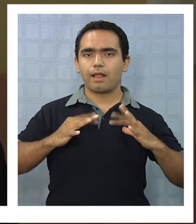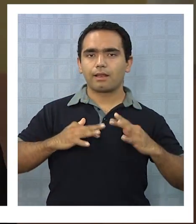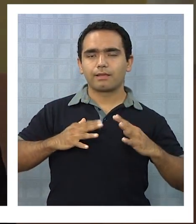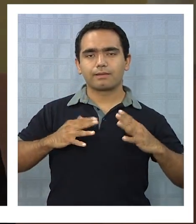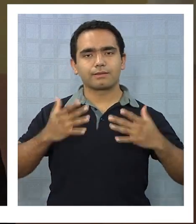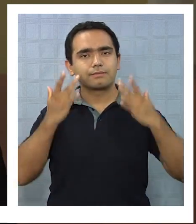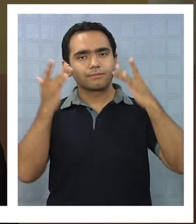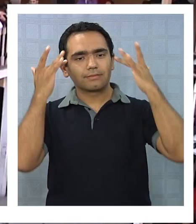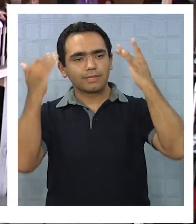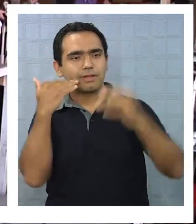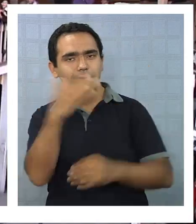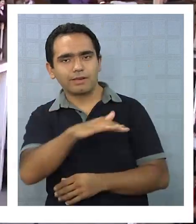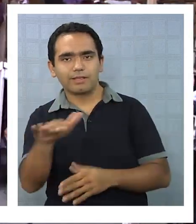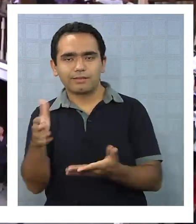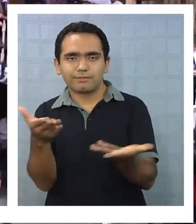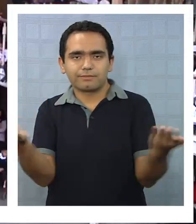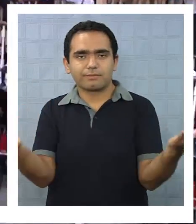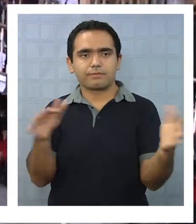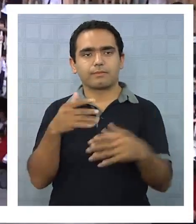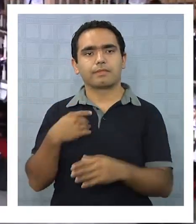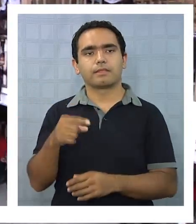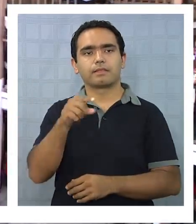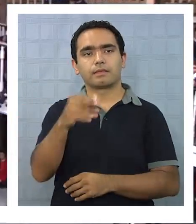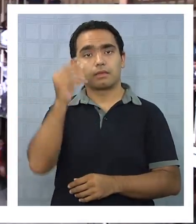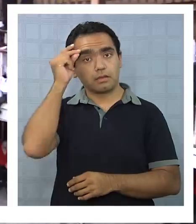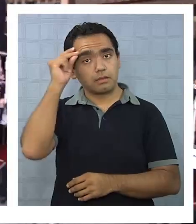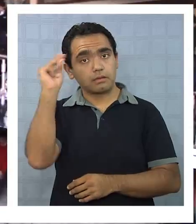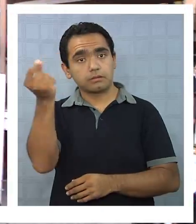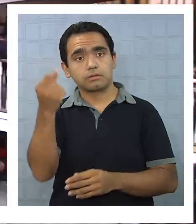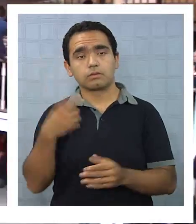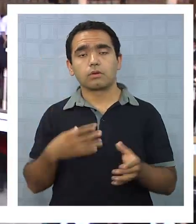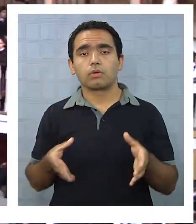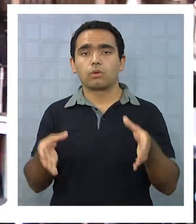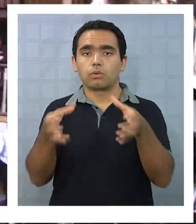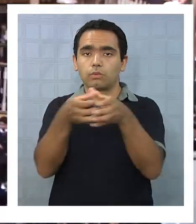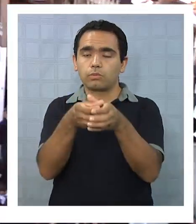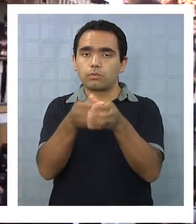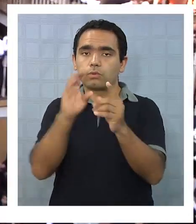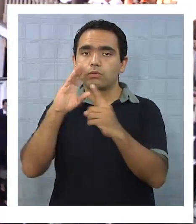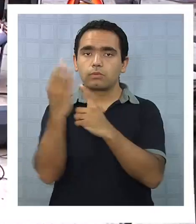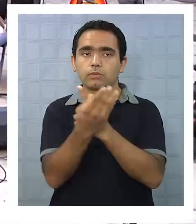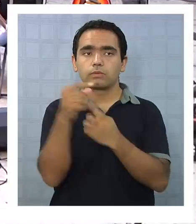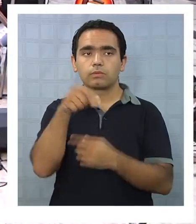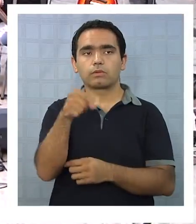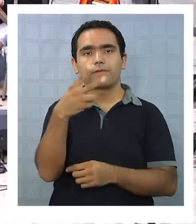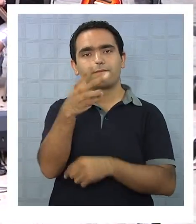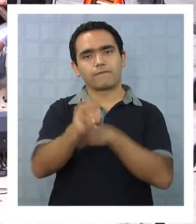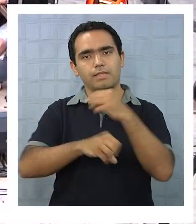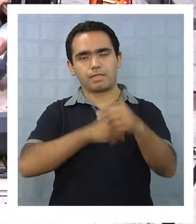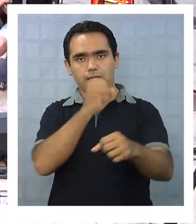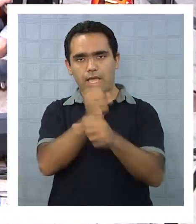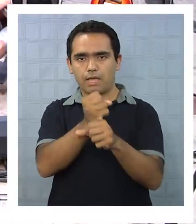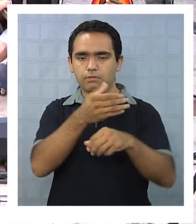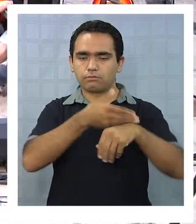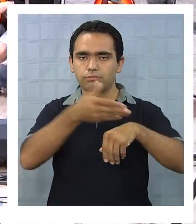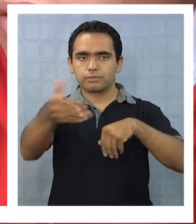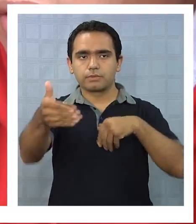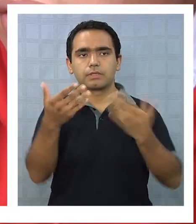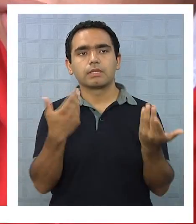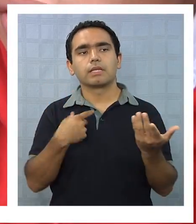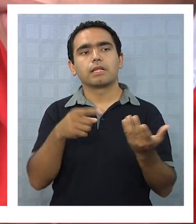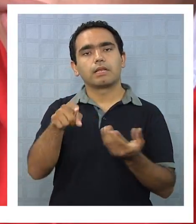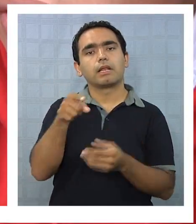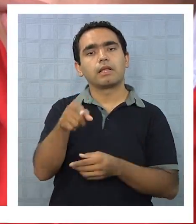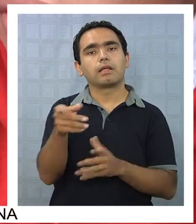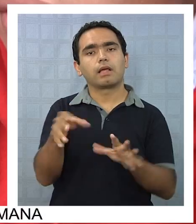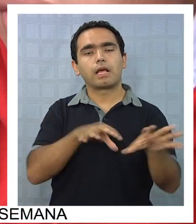reflexión de los niños. La iniciativa del Consejo de la Cultura se viene desarrollando desde hace más de 20 años y la dinámica de la